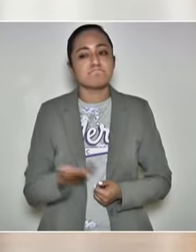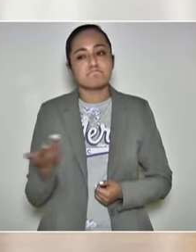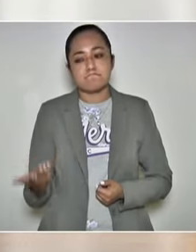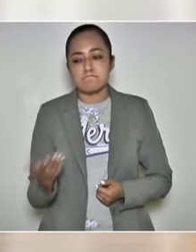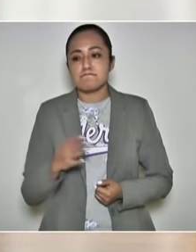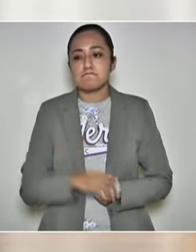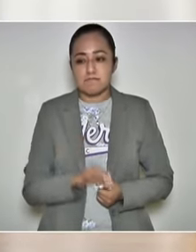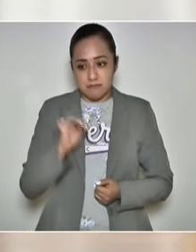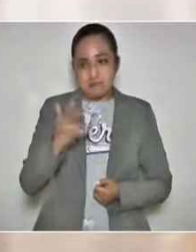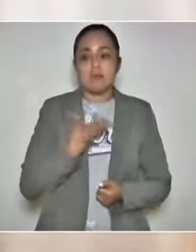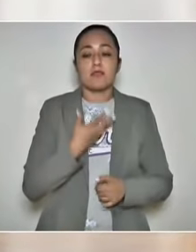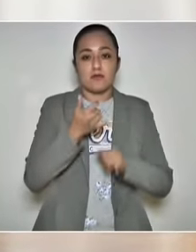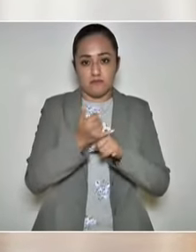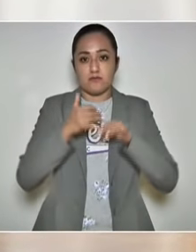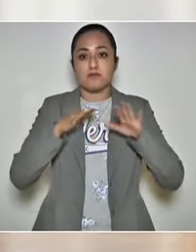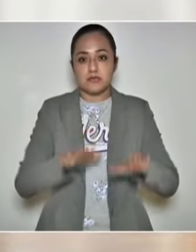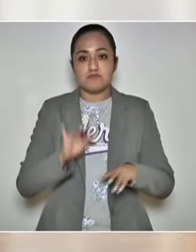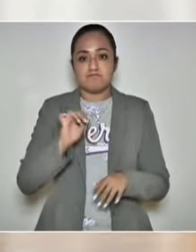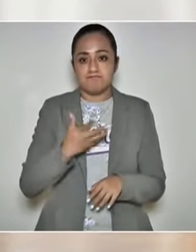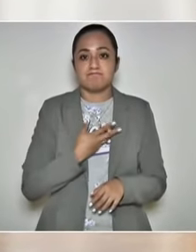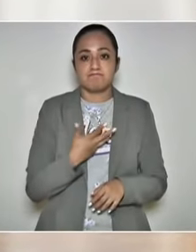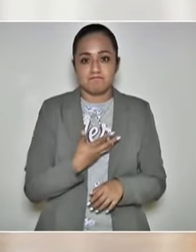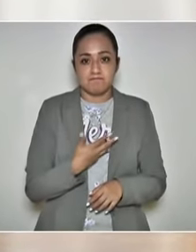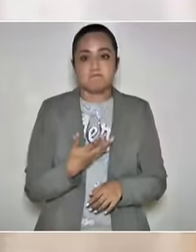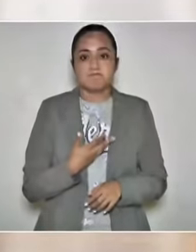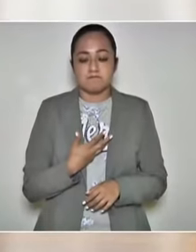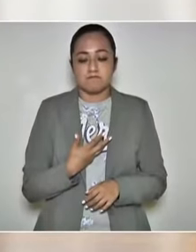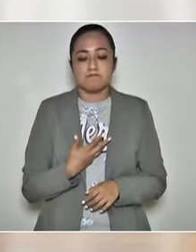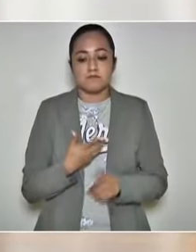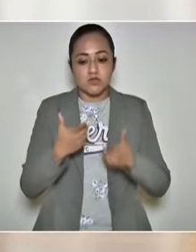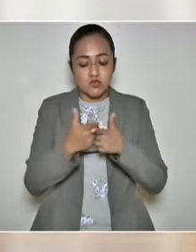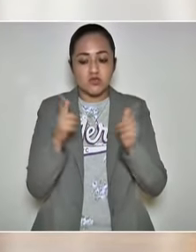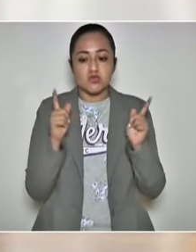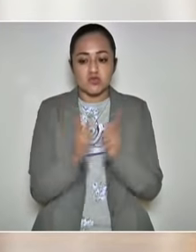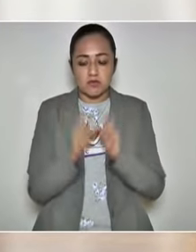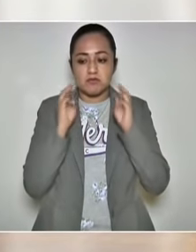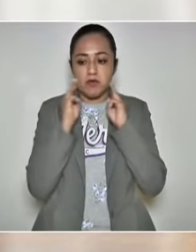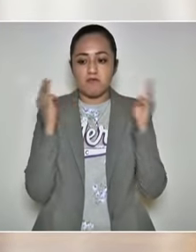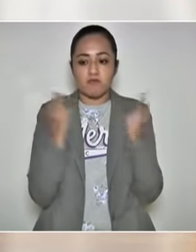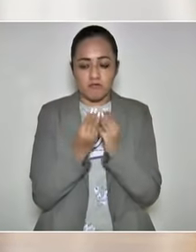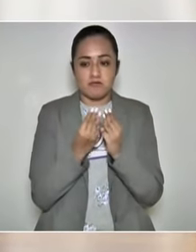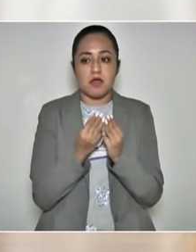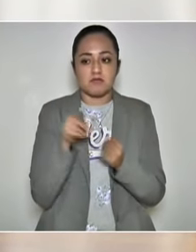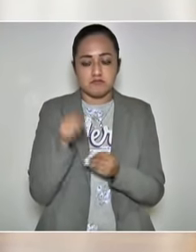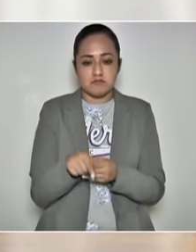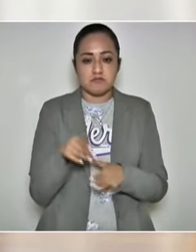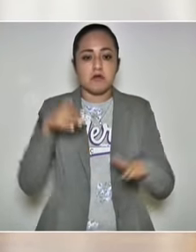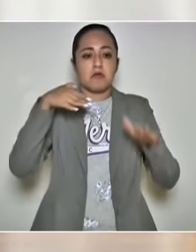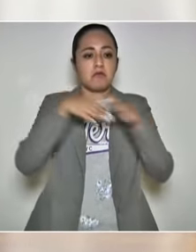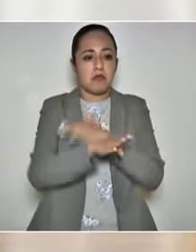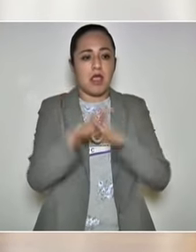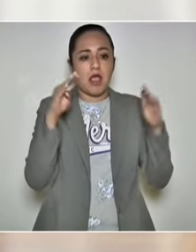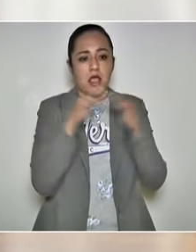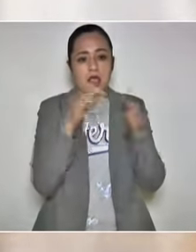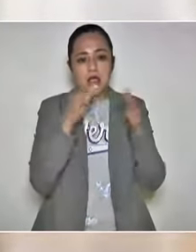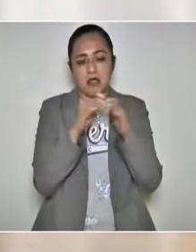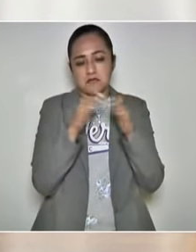Sí tenemos información. Un grupo armado entra a una casa